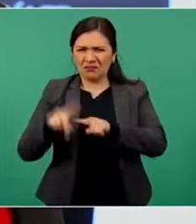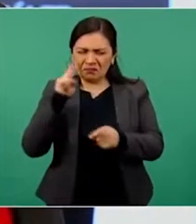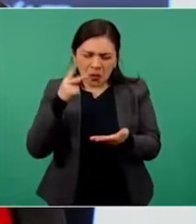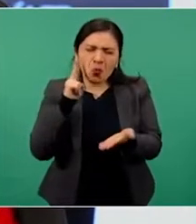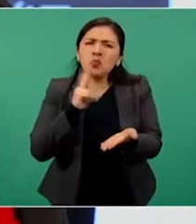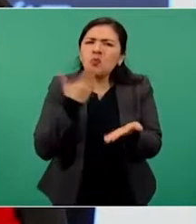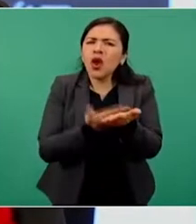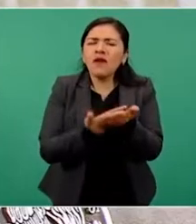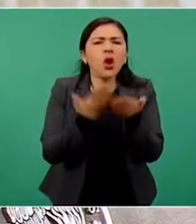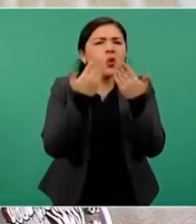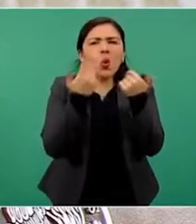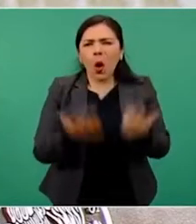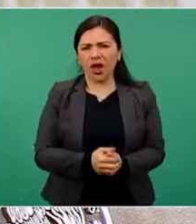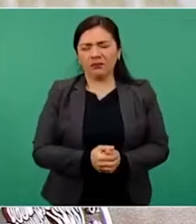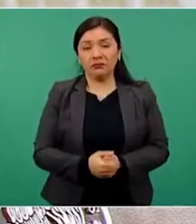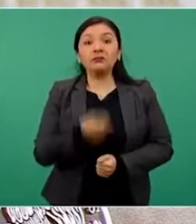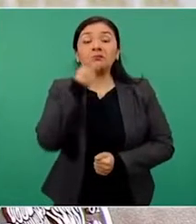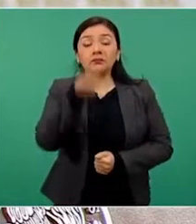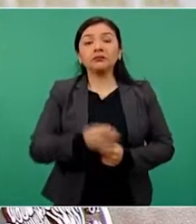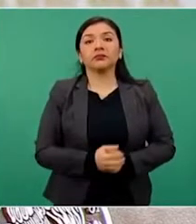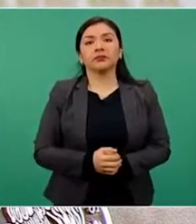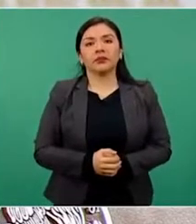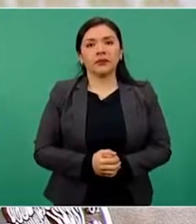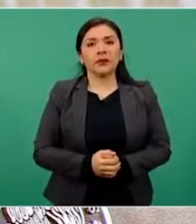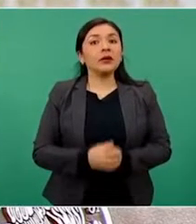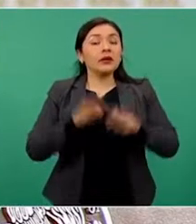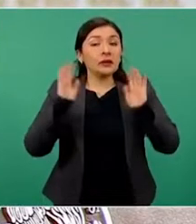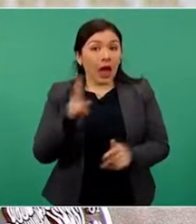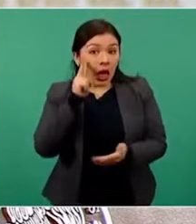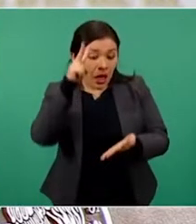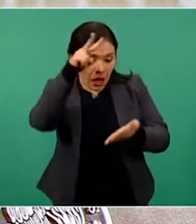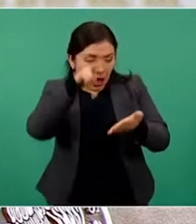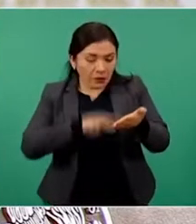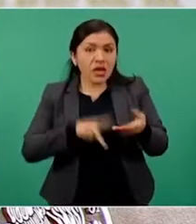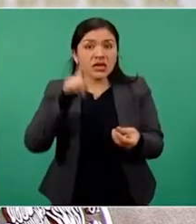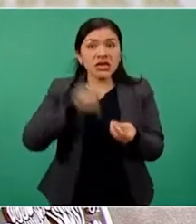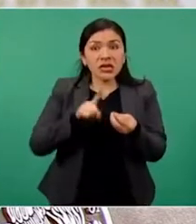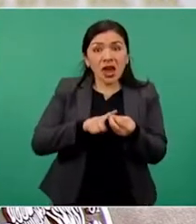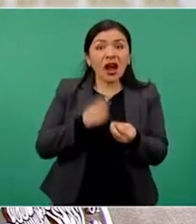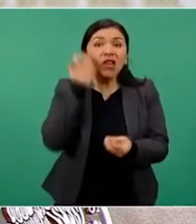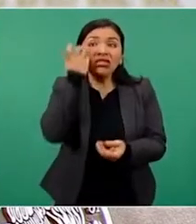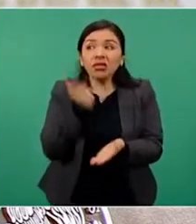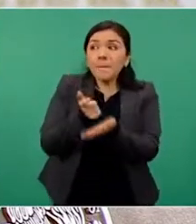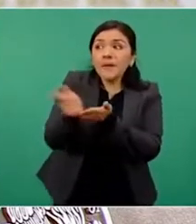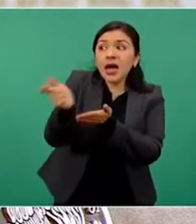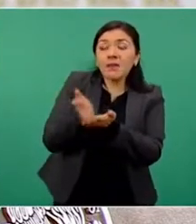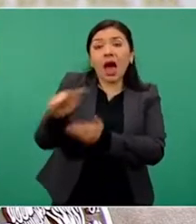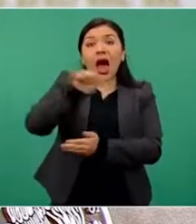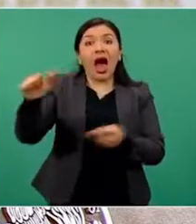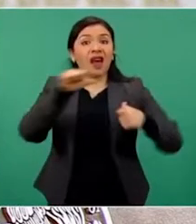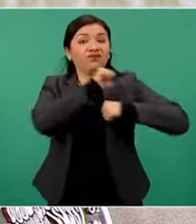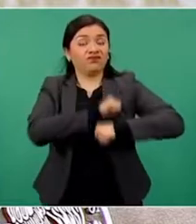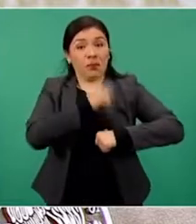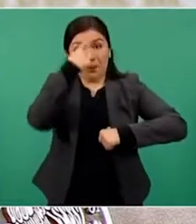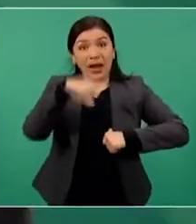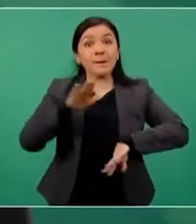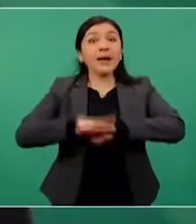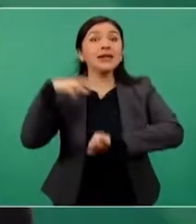aludidas en declaraciones negó haber pagado dinero a funcionarios para acelerar los trámites.